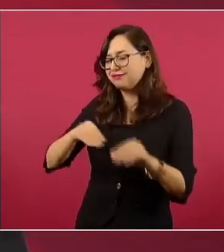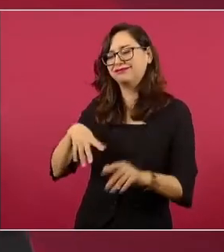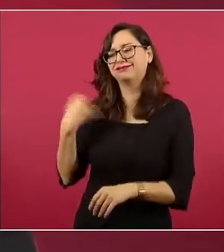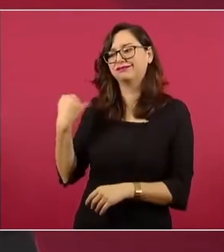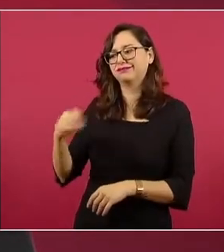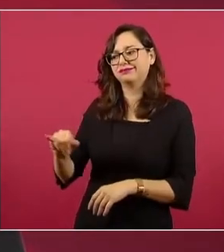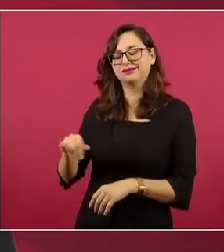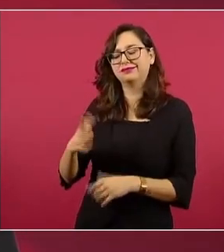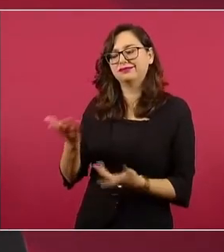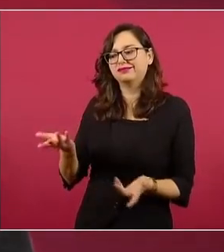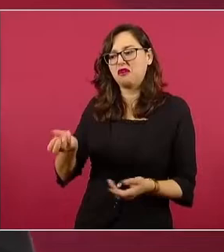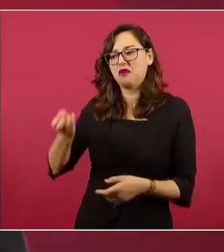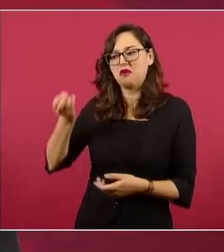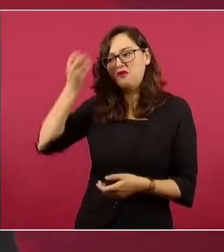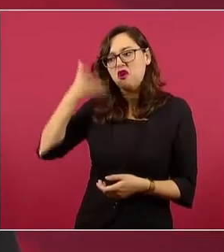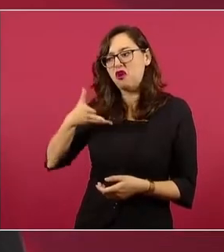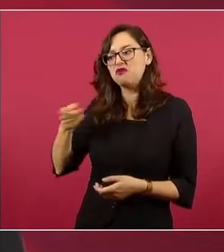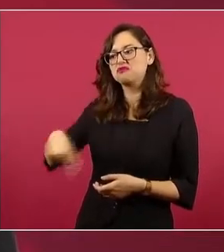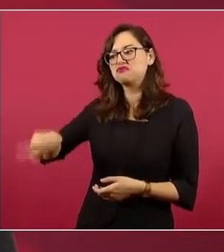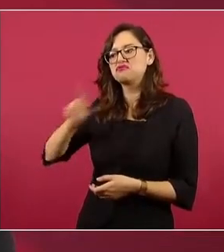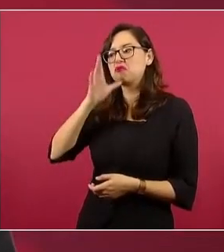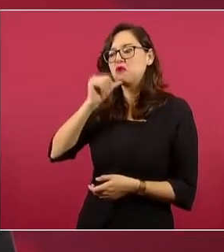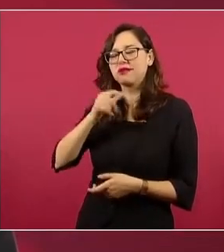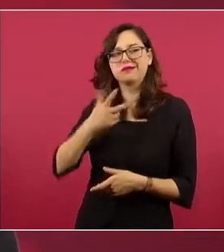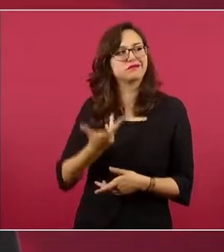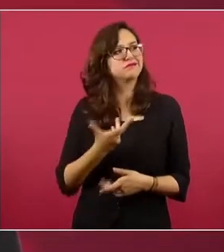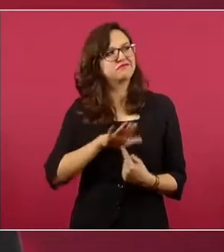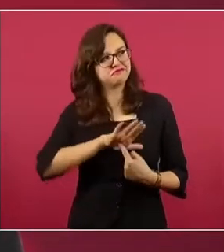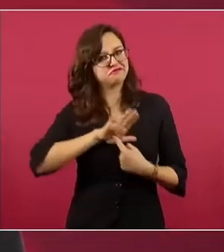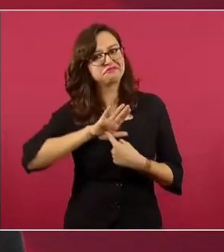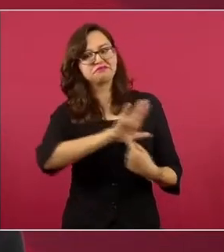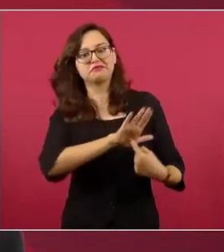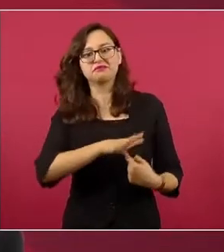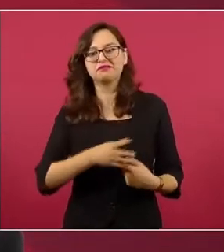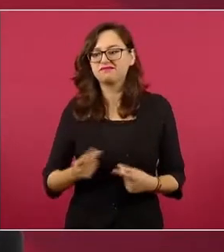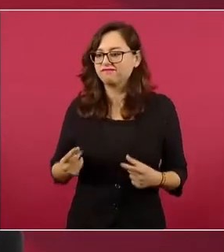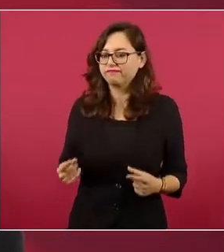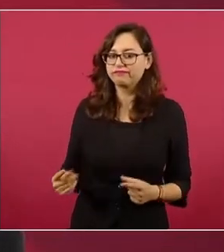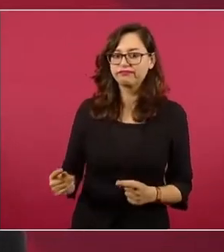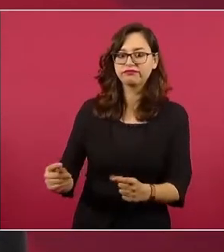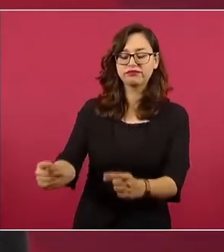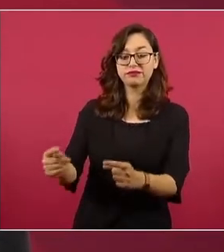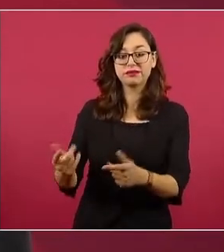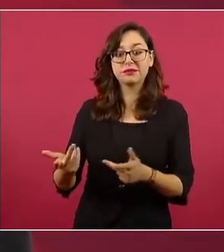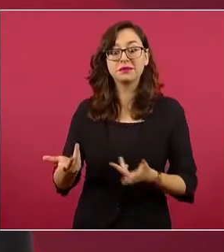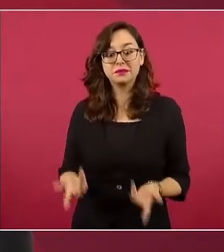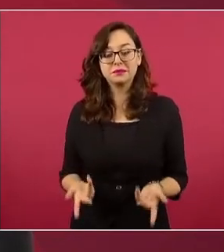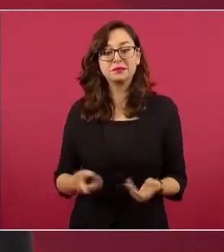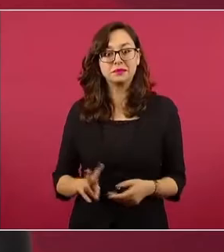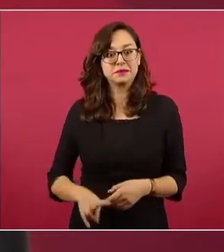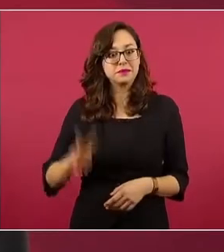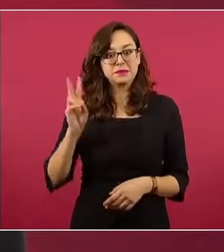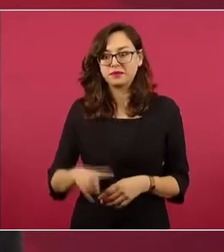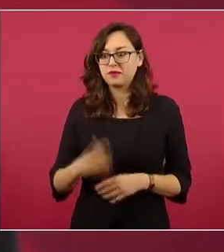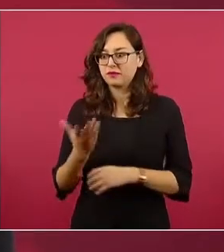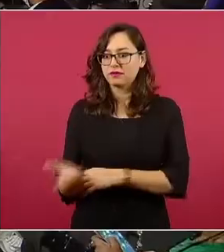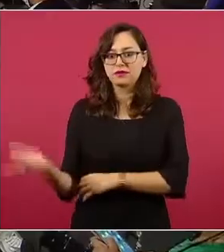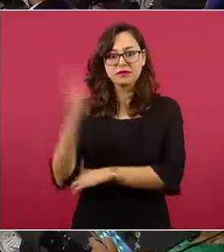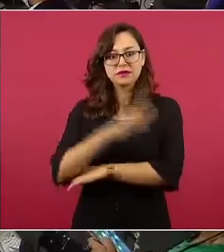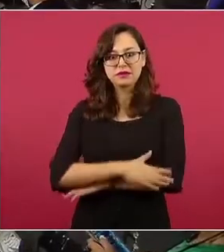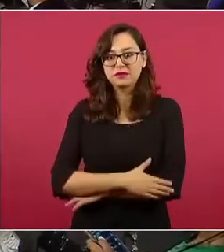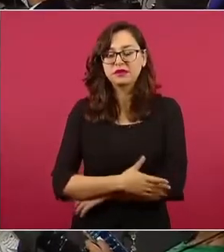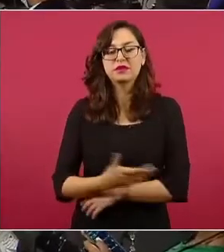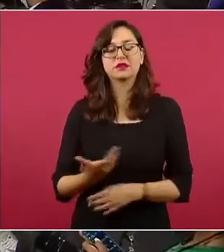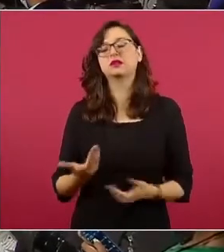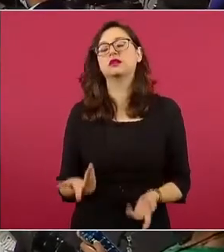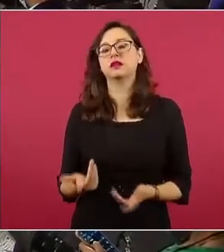llegaban a descansar a los cáteres, a